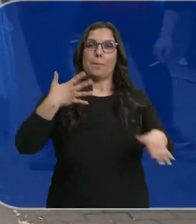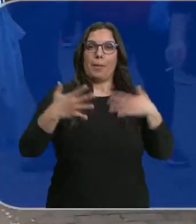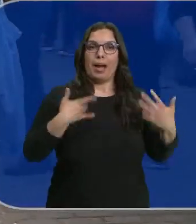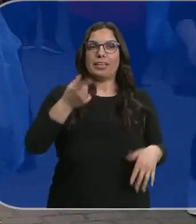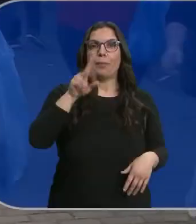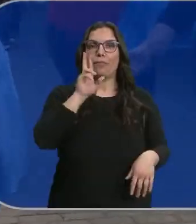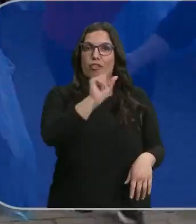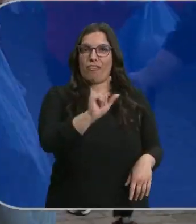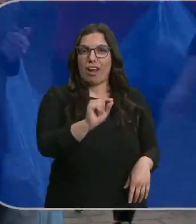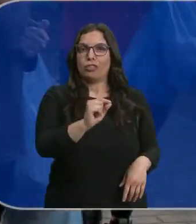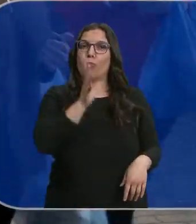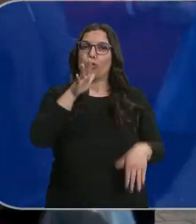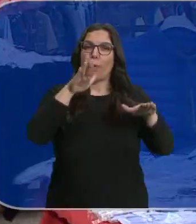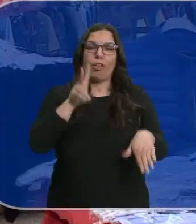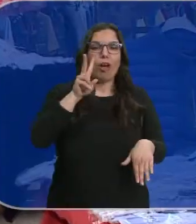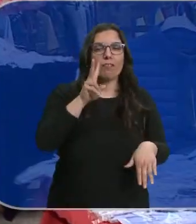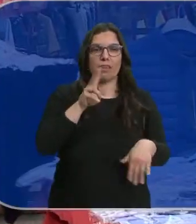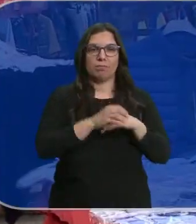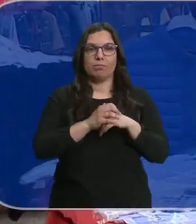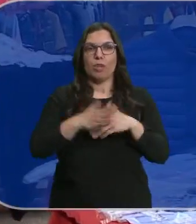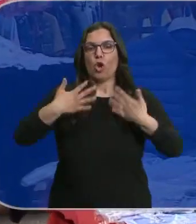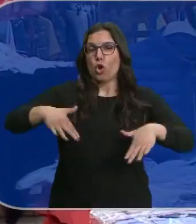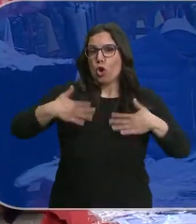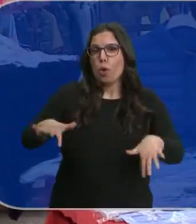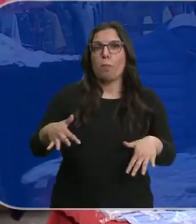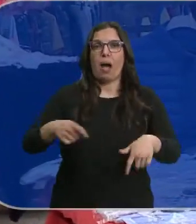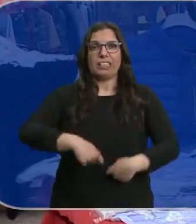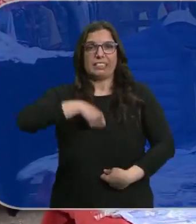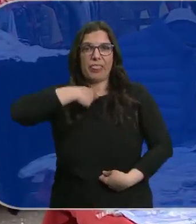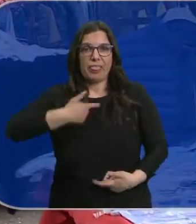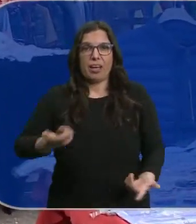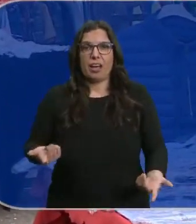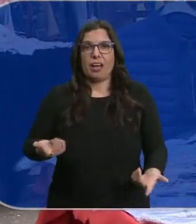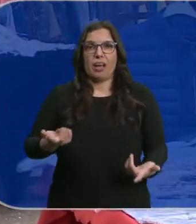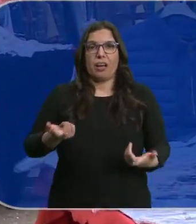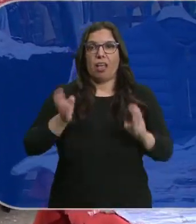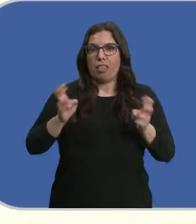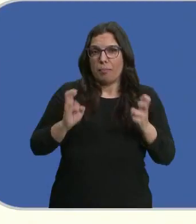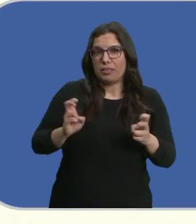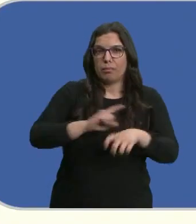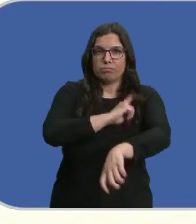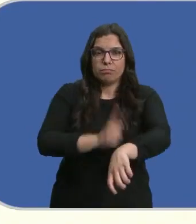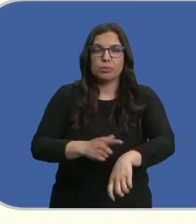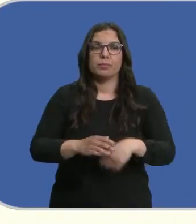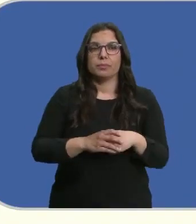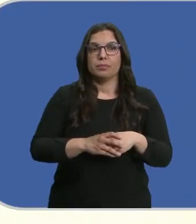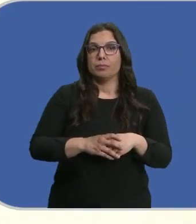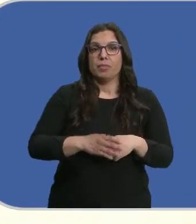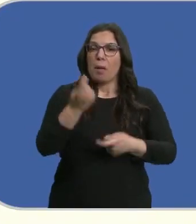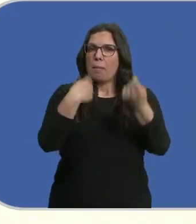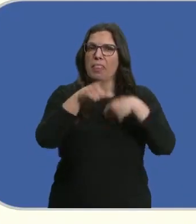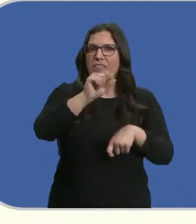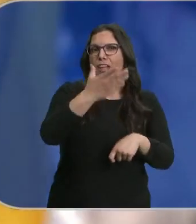visto que está baratito, por eso hemos parado. Ropa o chándal o playeros. Que venden muy